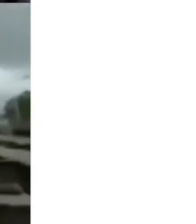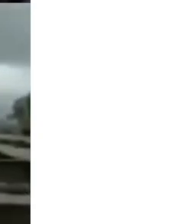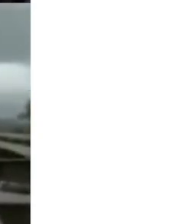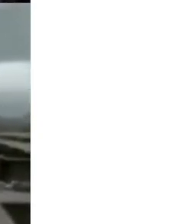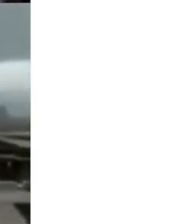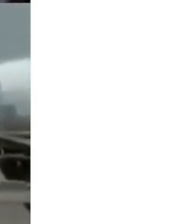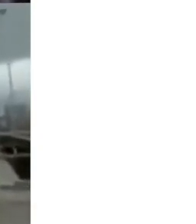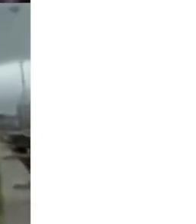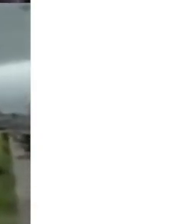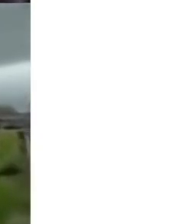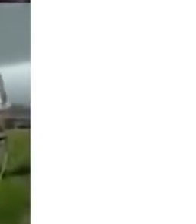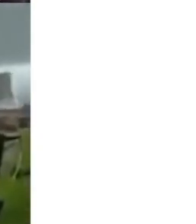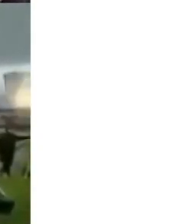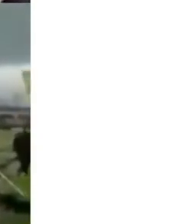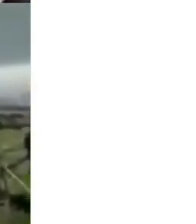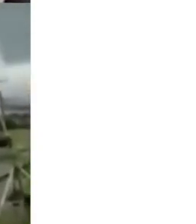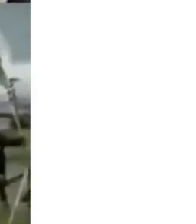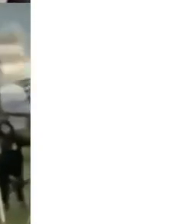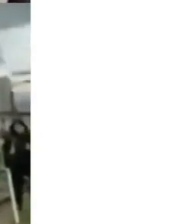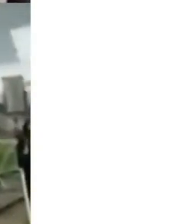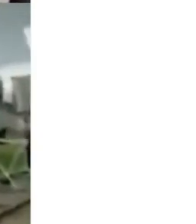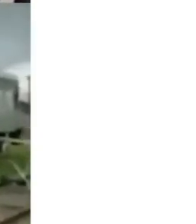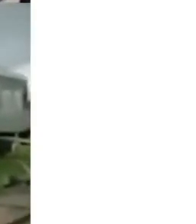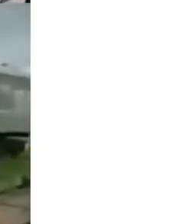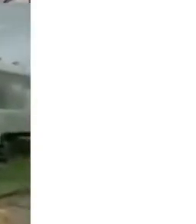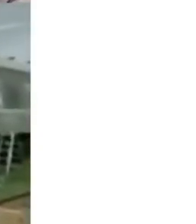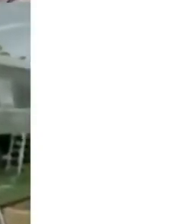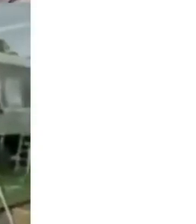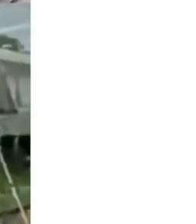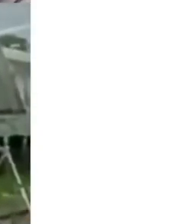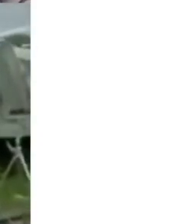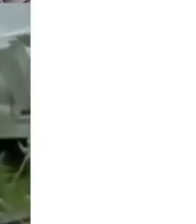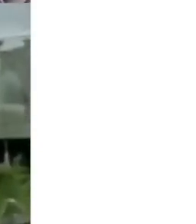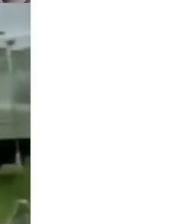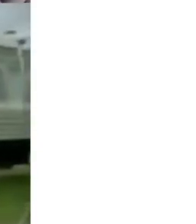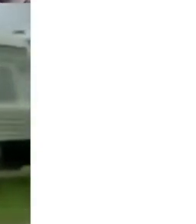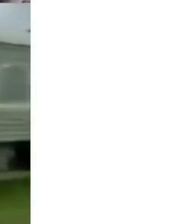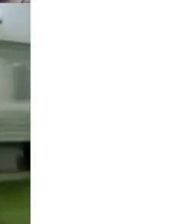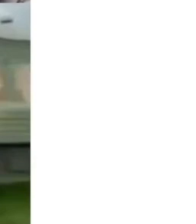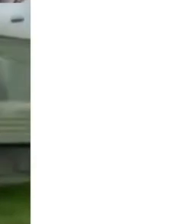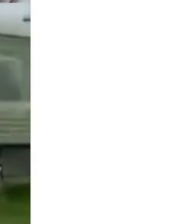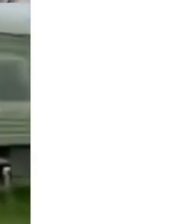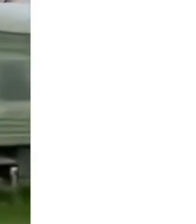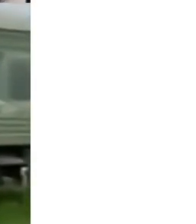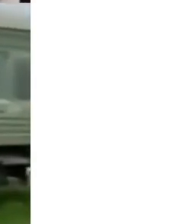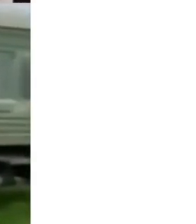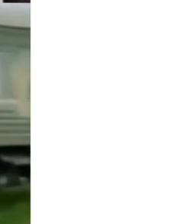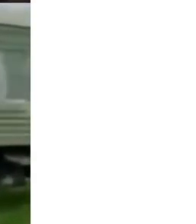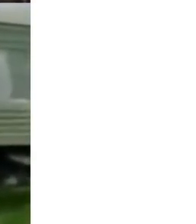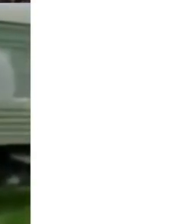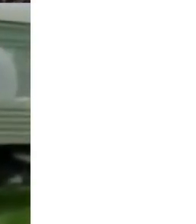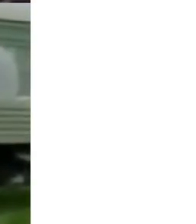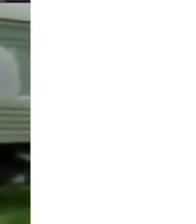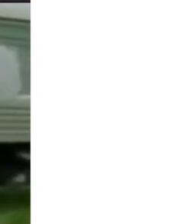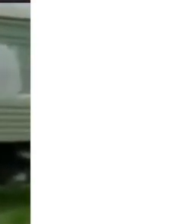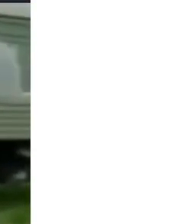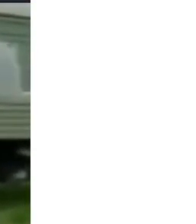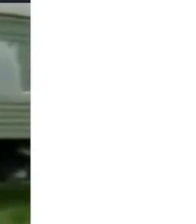Llegué al secretario de la Defensa, el secretario de Comunicación y otros